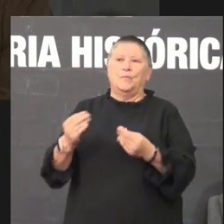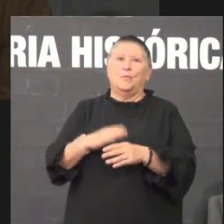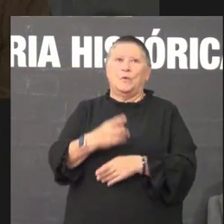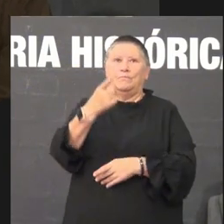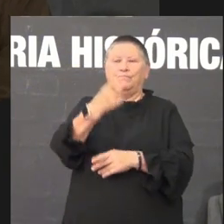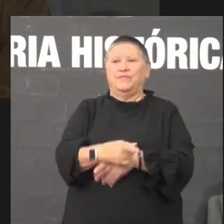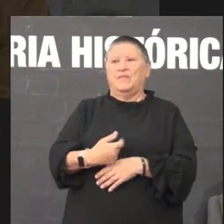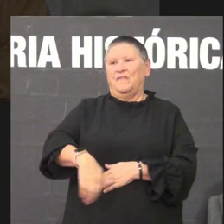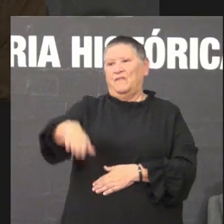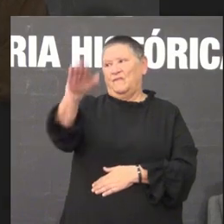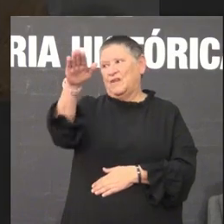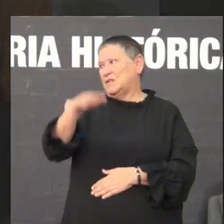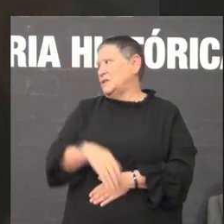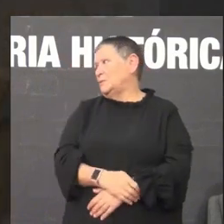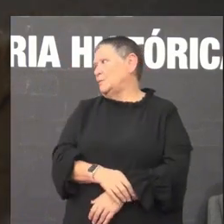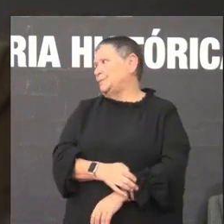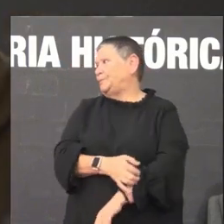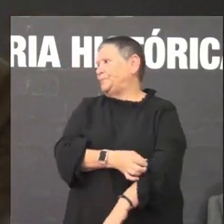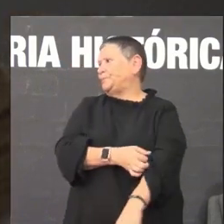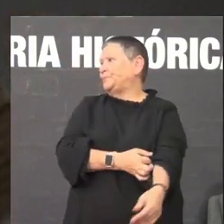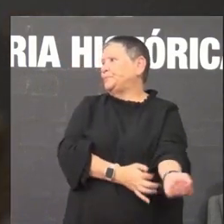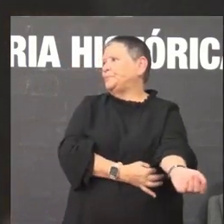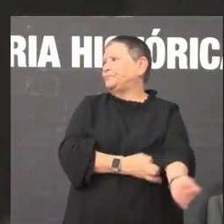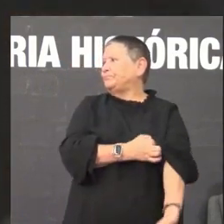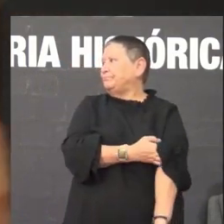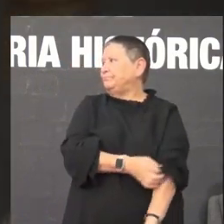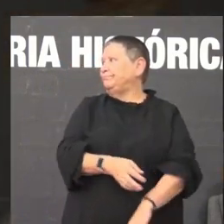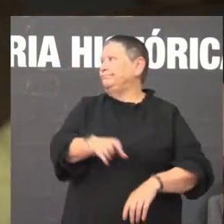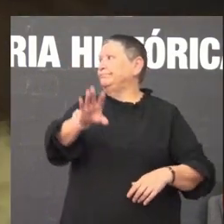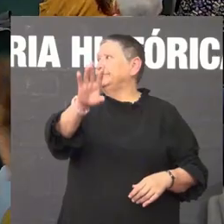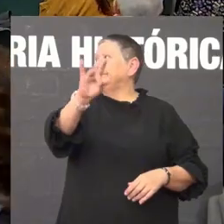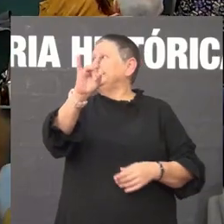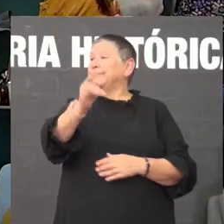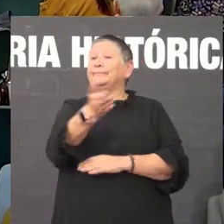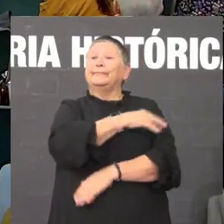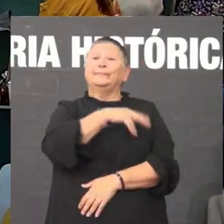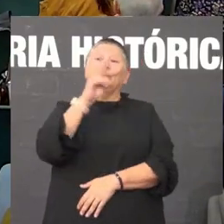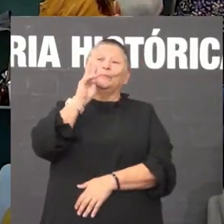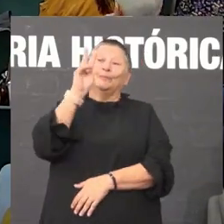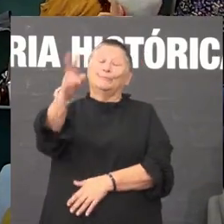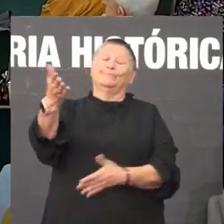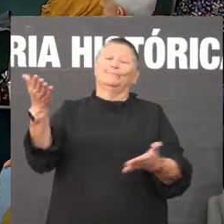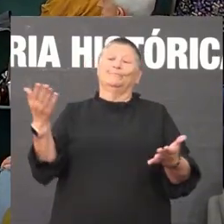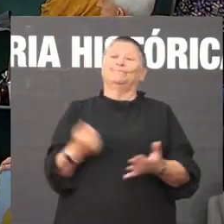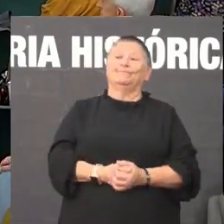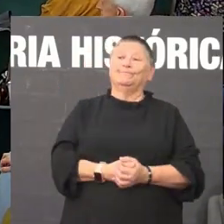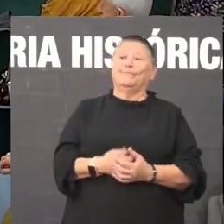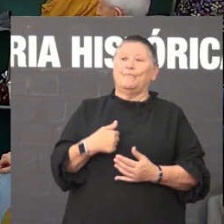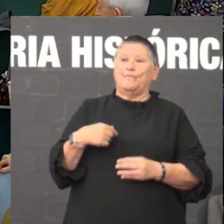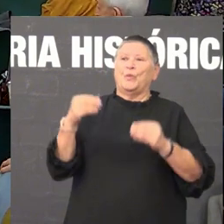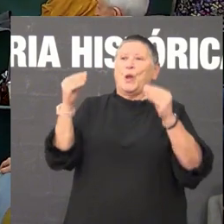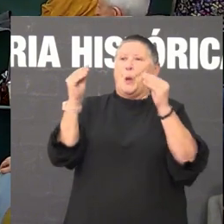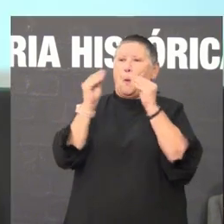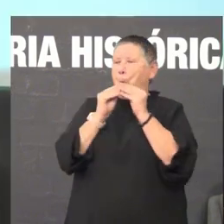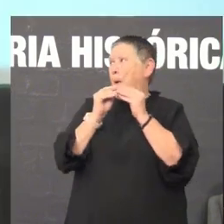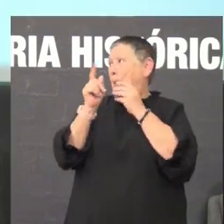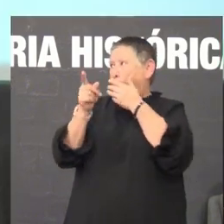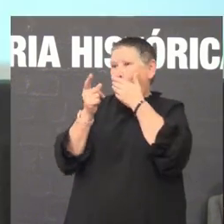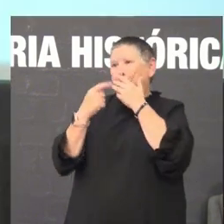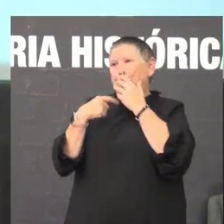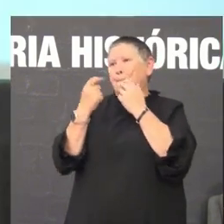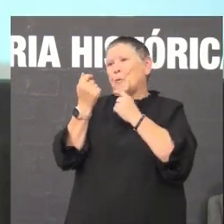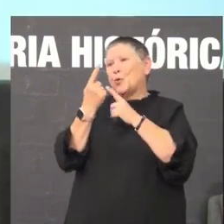era un comentario que quería facer Si, non te ven antes Xurxo efectivamente concordo non fago unha pequena